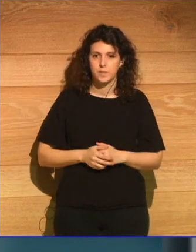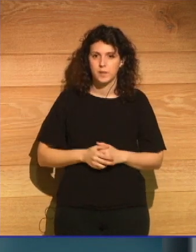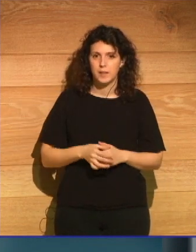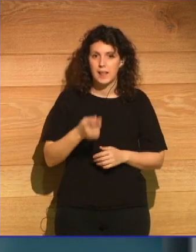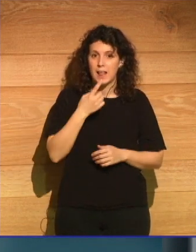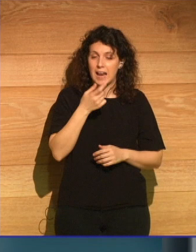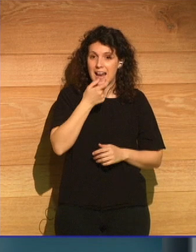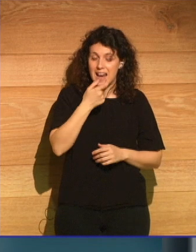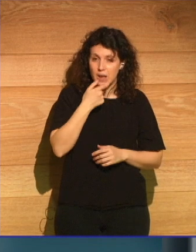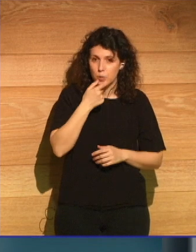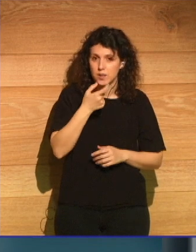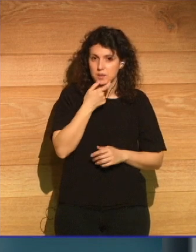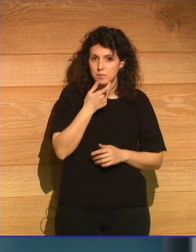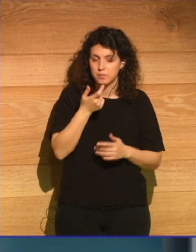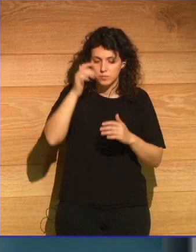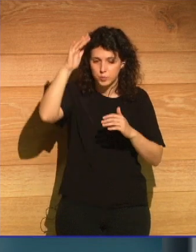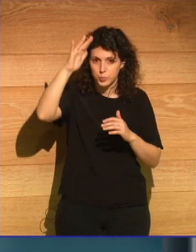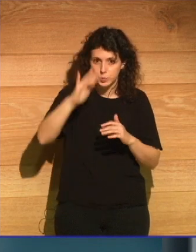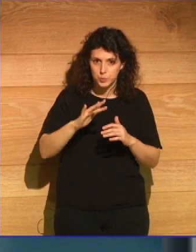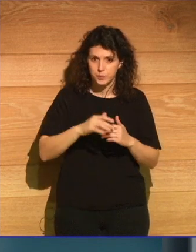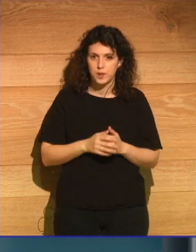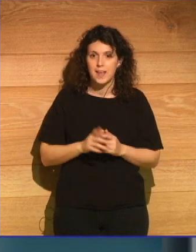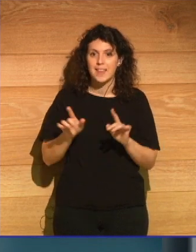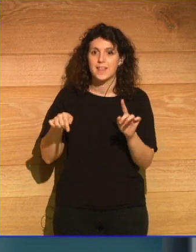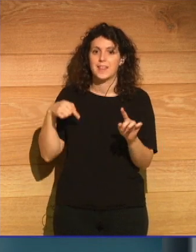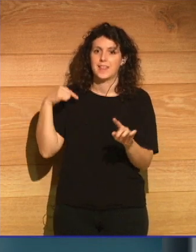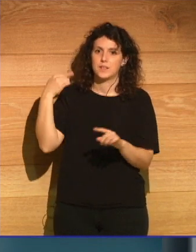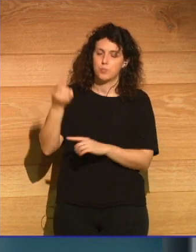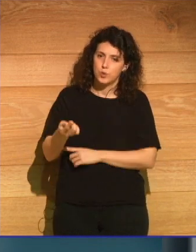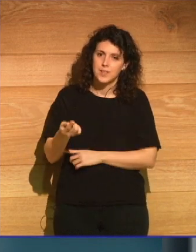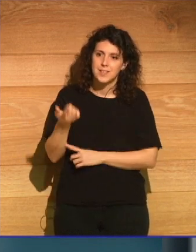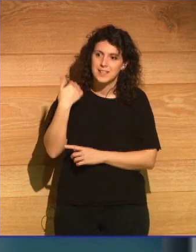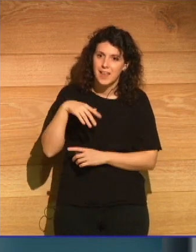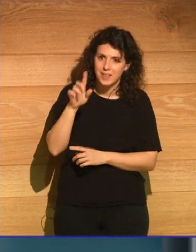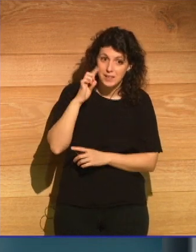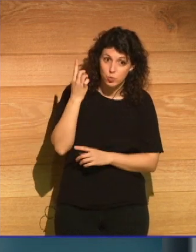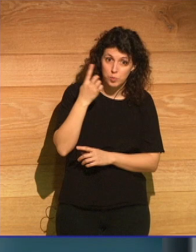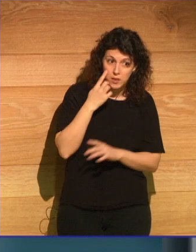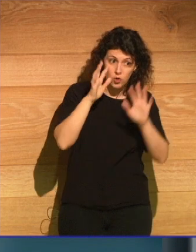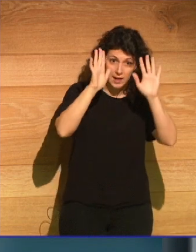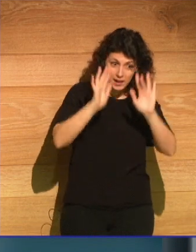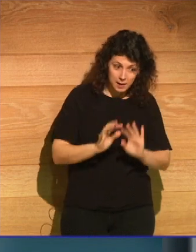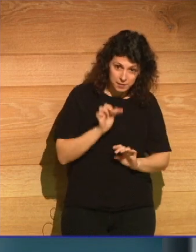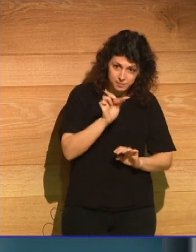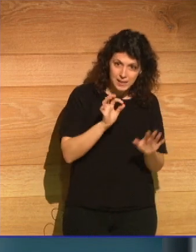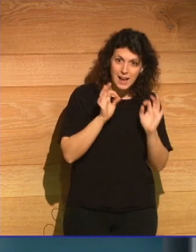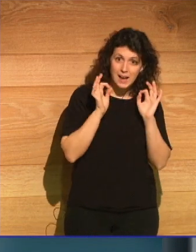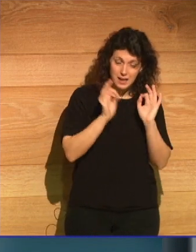y solo fue después que descubrieron que esta nieve en particular